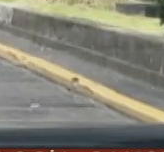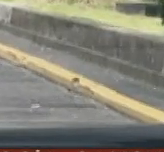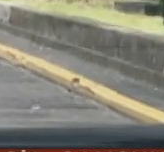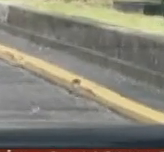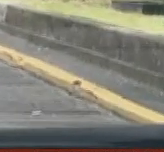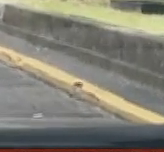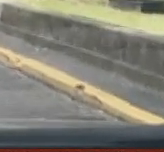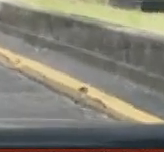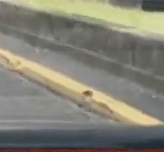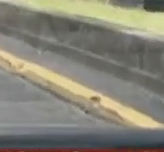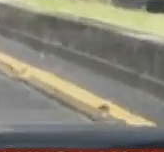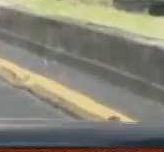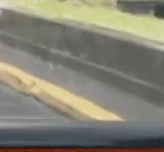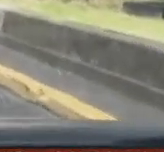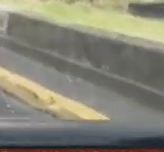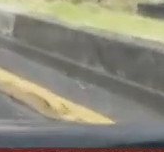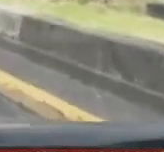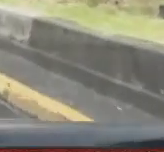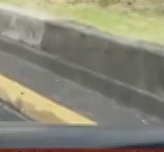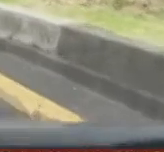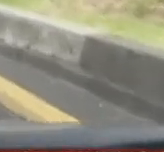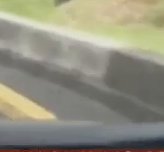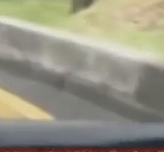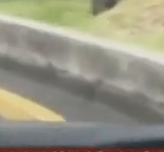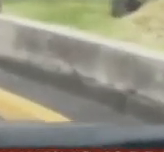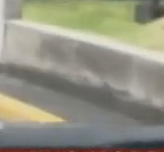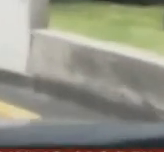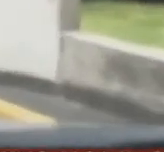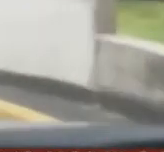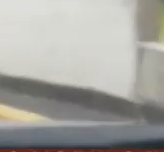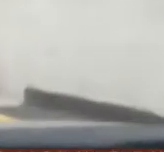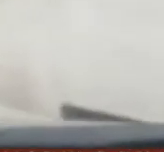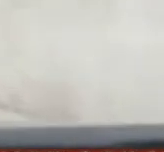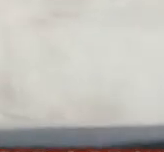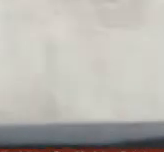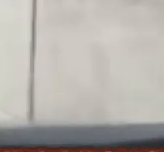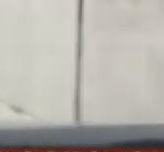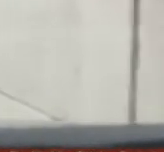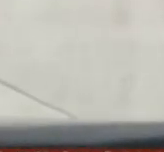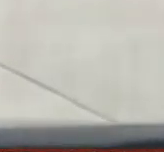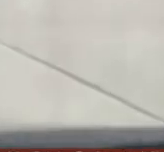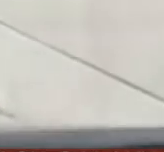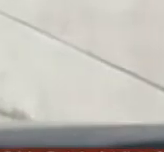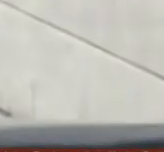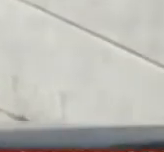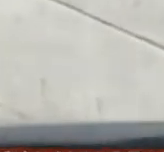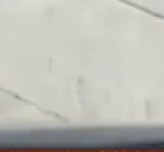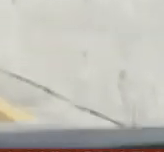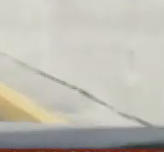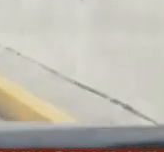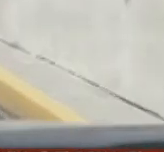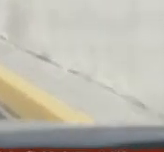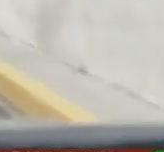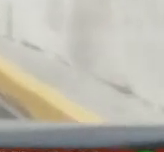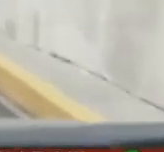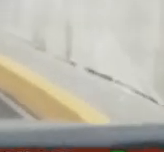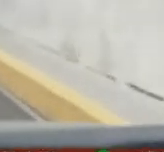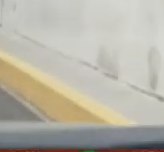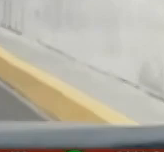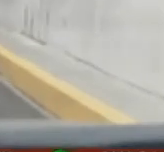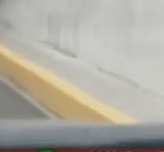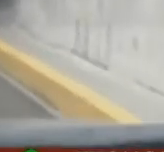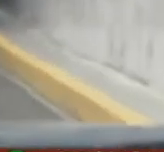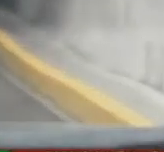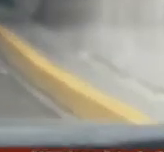no lo vuelve a ver. Cheque esto. Guarde su boleto. Tenga presente que para ser válido el seguro es importante que conserve el recibo o